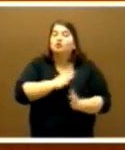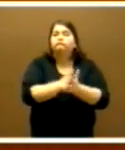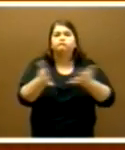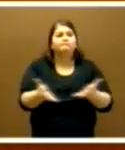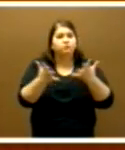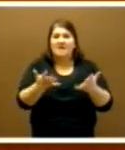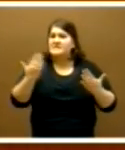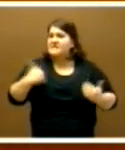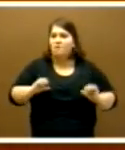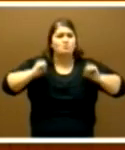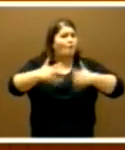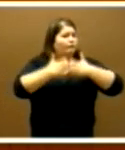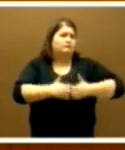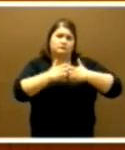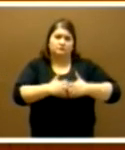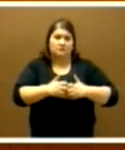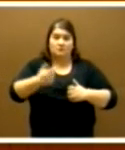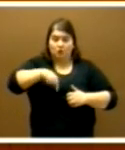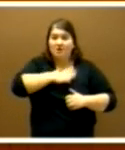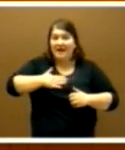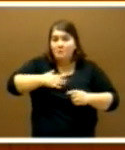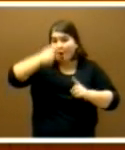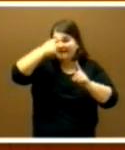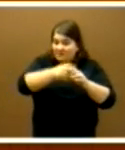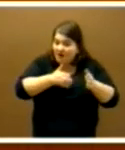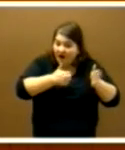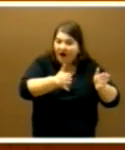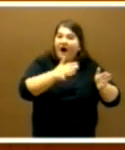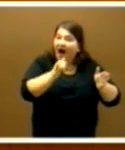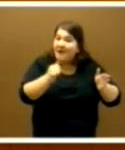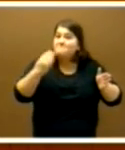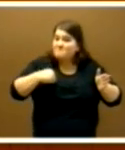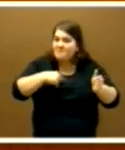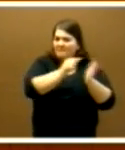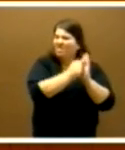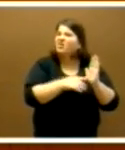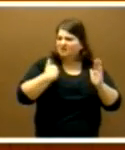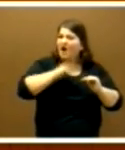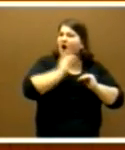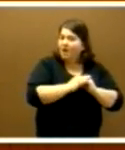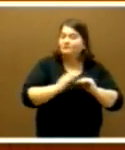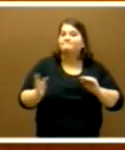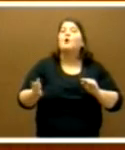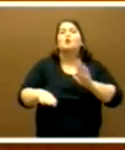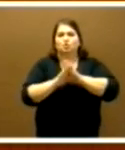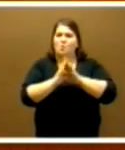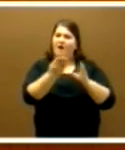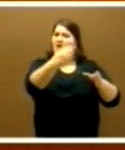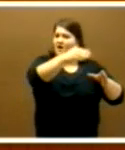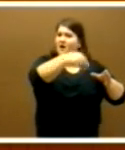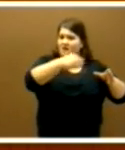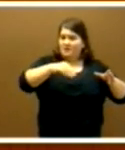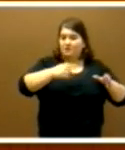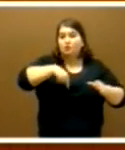inmediata, incardinando las medidas que ya existen dentro de este plan. Sabemos que se puede contribuir al